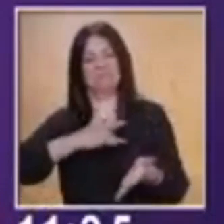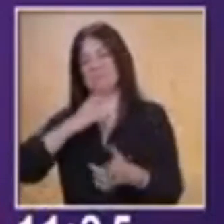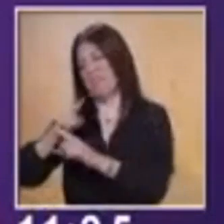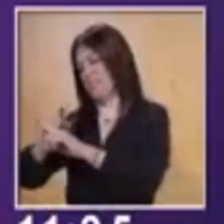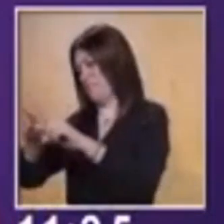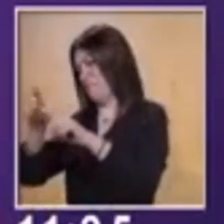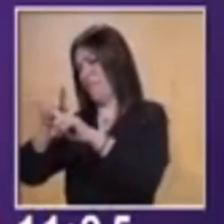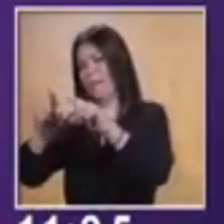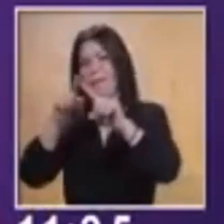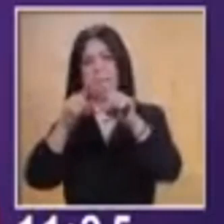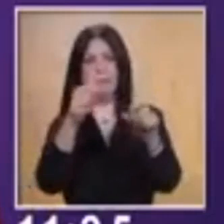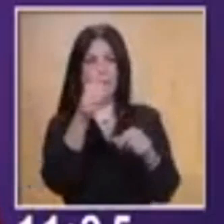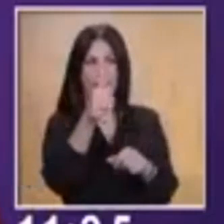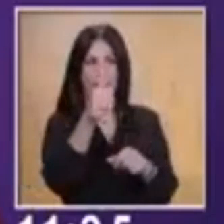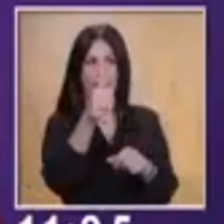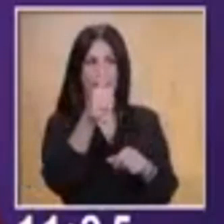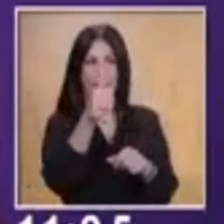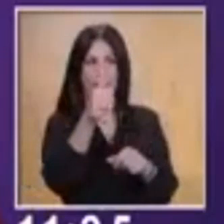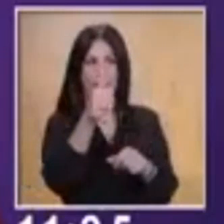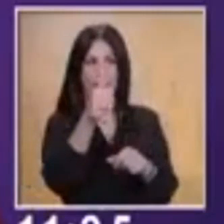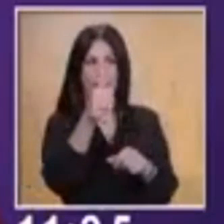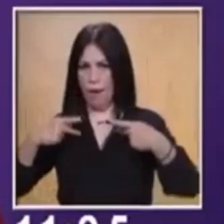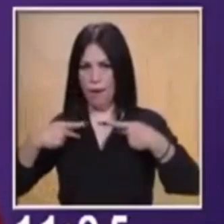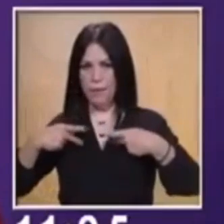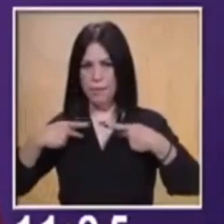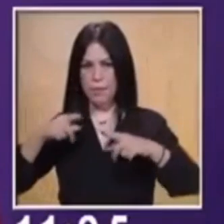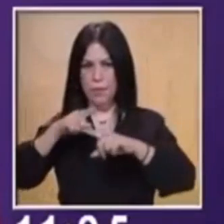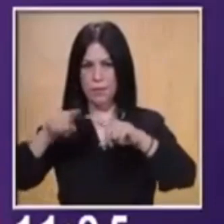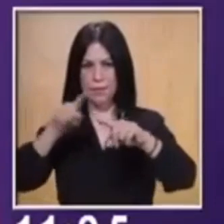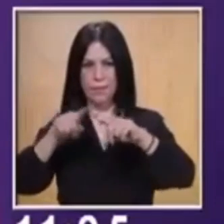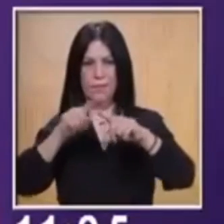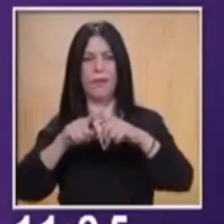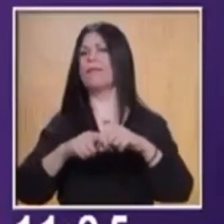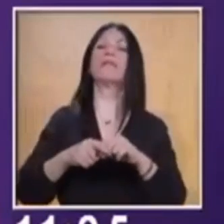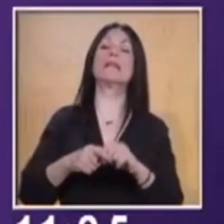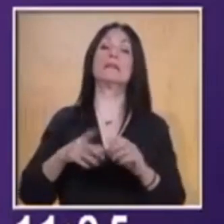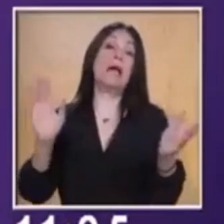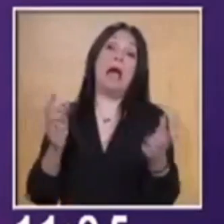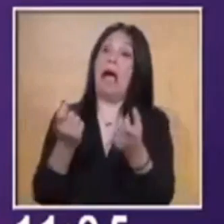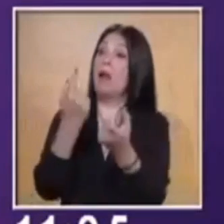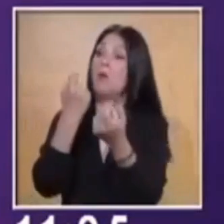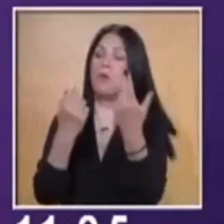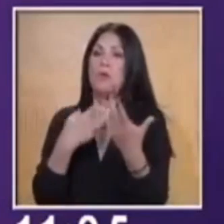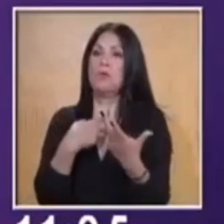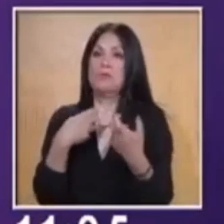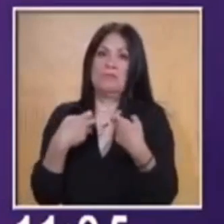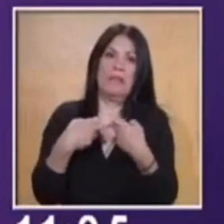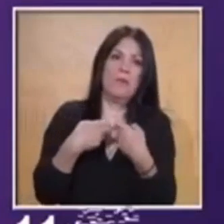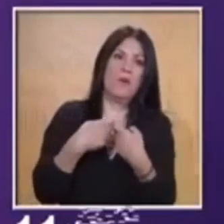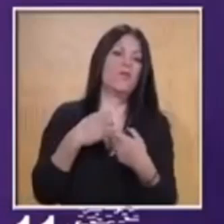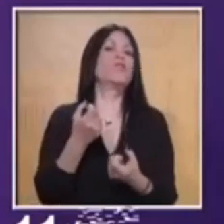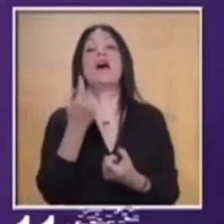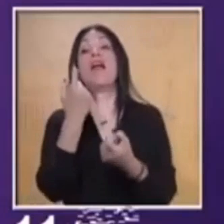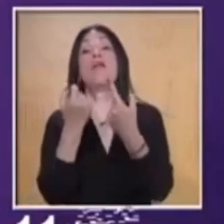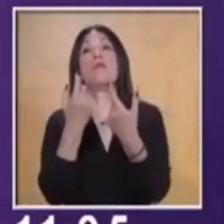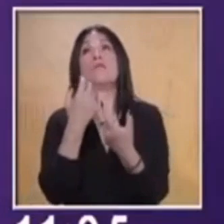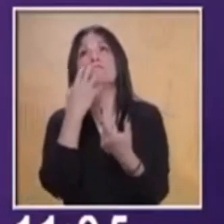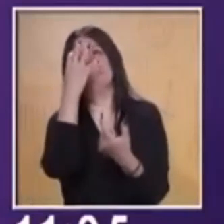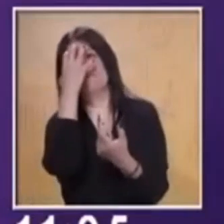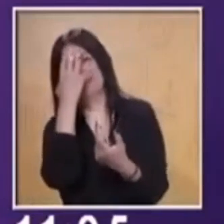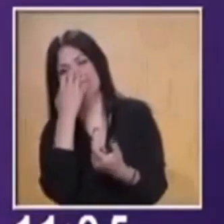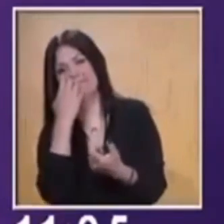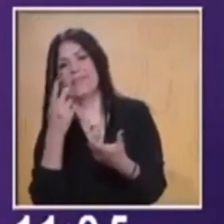mucho entusiasmo, mucha emoción porque debiste haber conocido a tu primer maestro, ¿verdad? De tercero o cuarto.